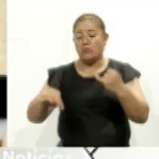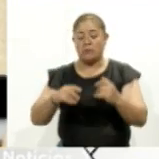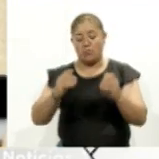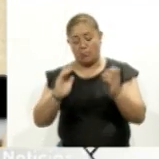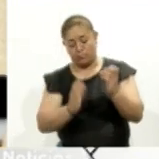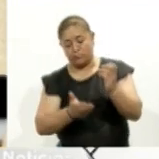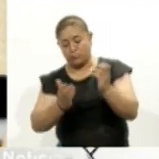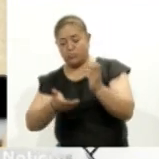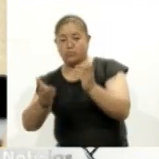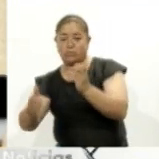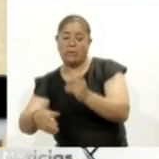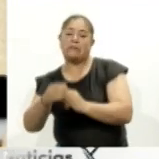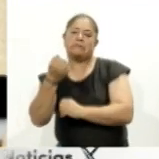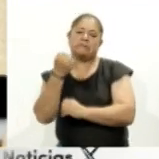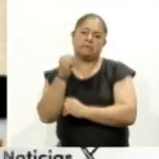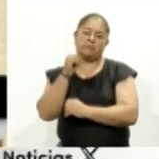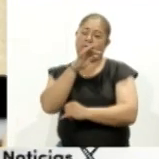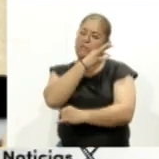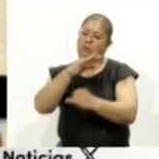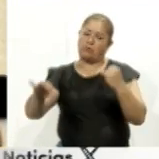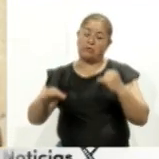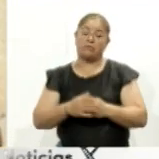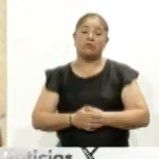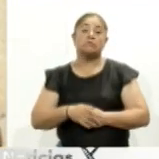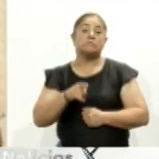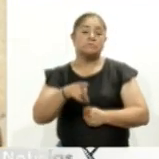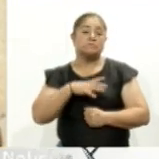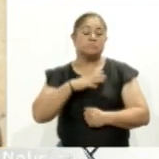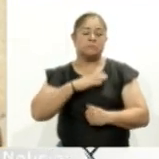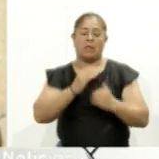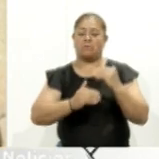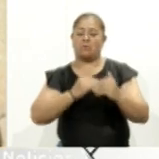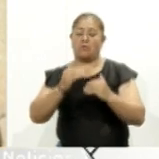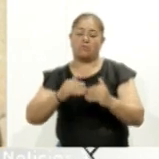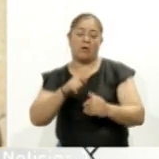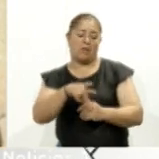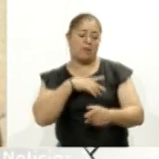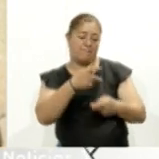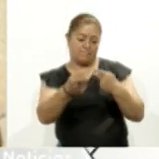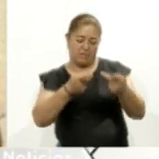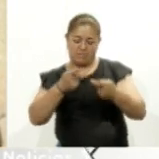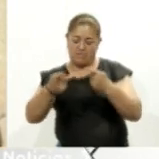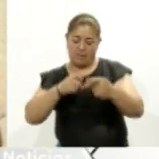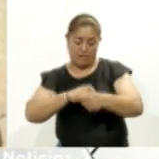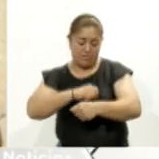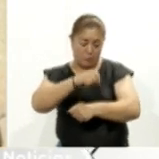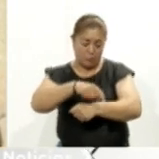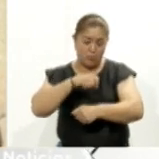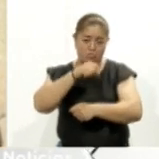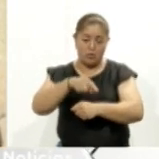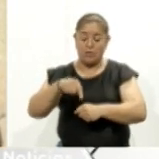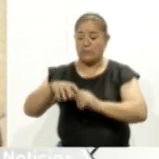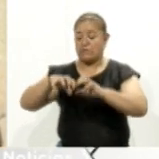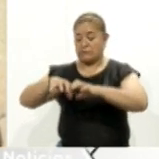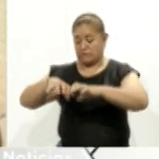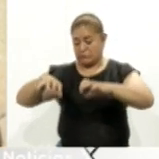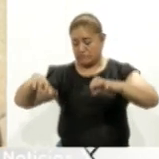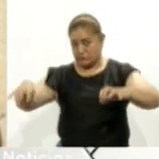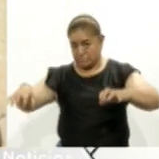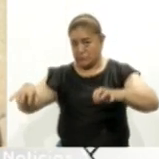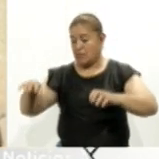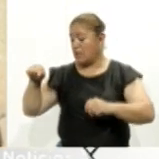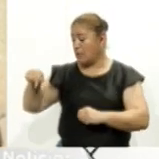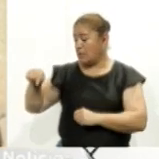este proceso pues es un poquito largo una vez que ya se tiene preparada la semilla ya para cultivar se recoge